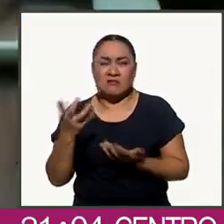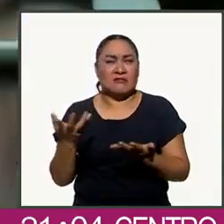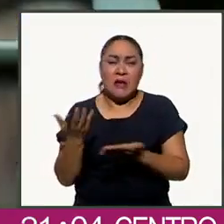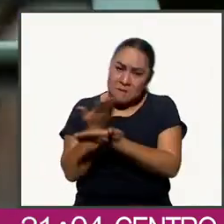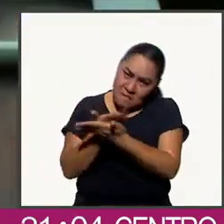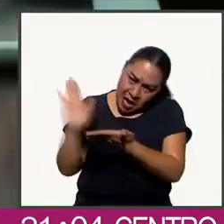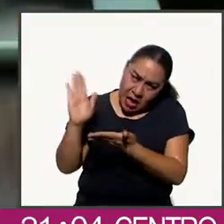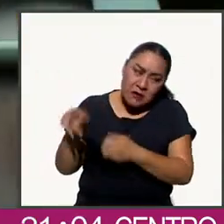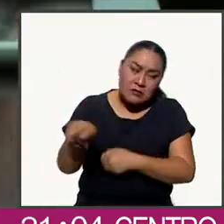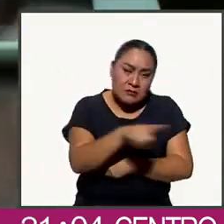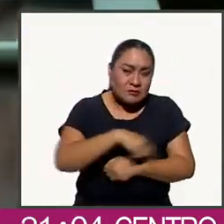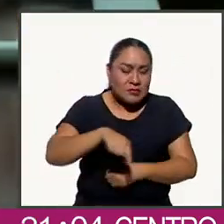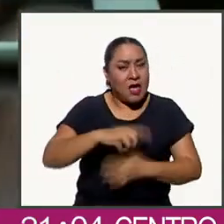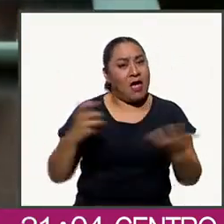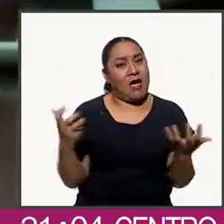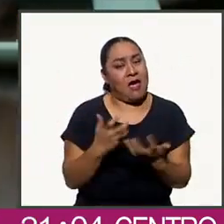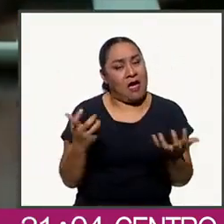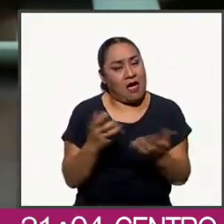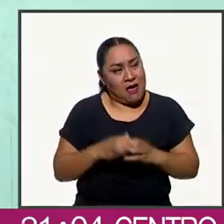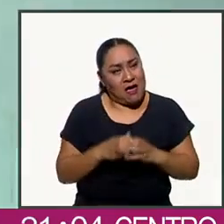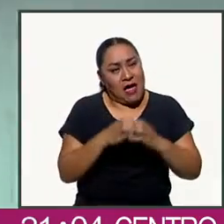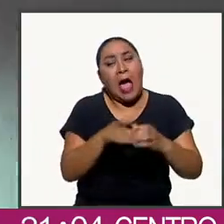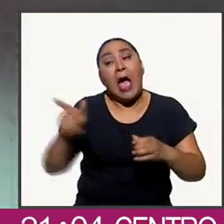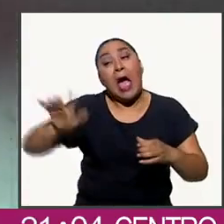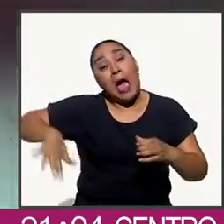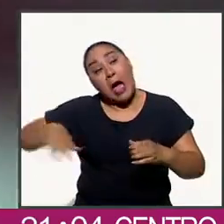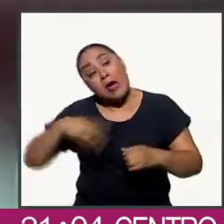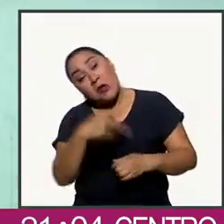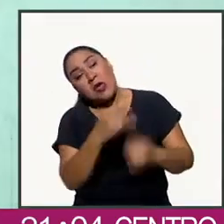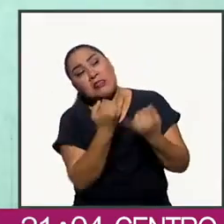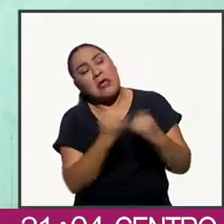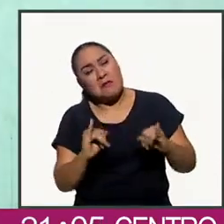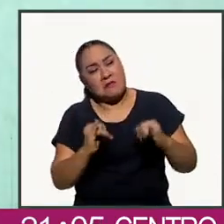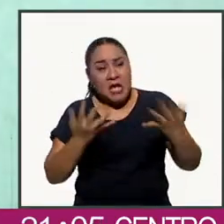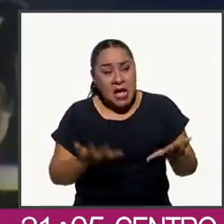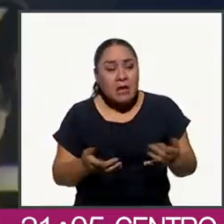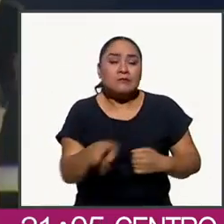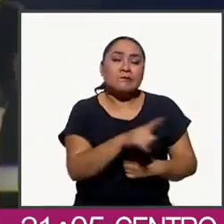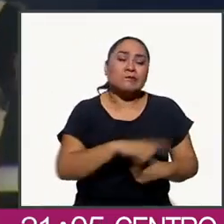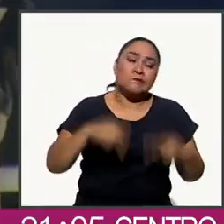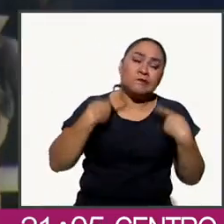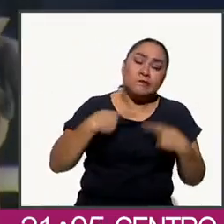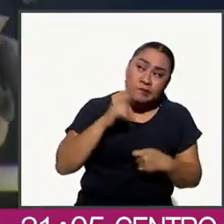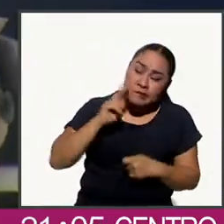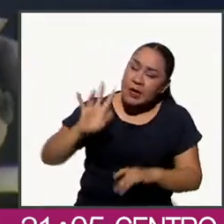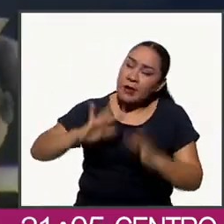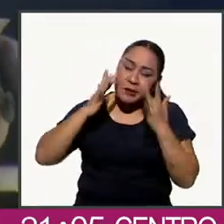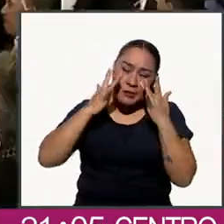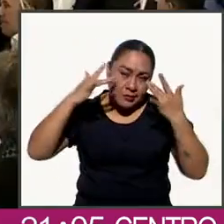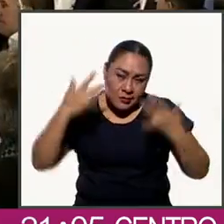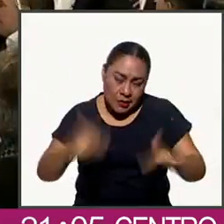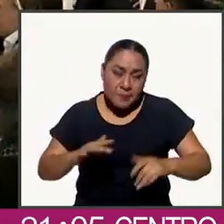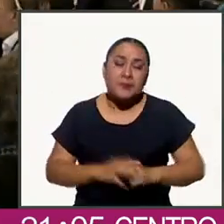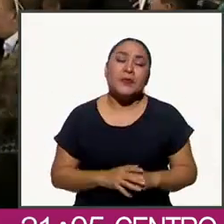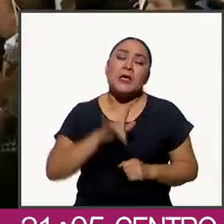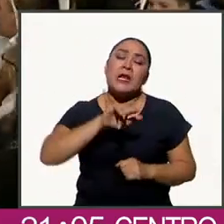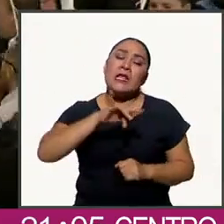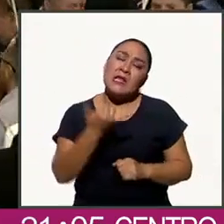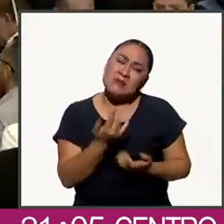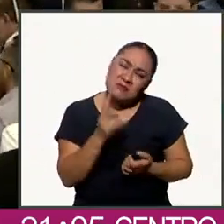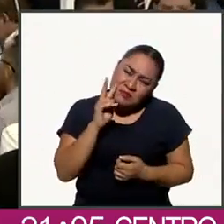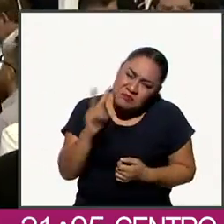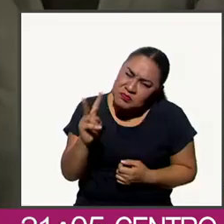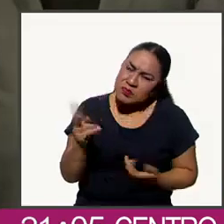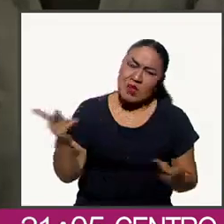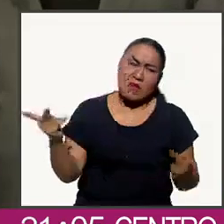y no respetar la autonomía que les prometieron. Al renunciar a sus aspiraciones, Lili Tellez criticó duramente el